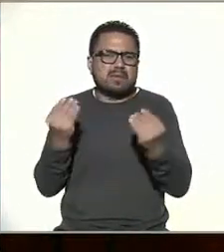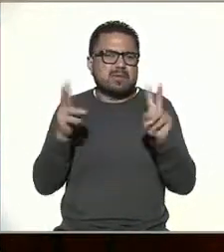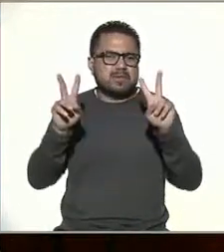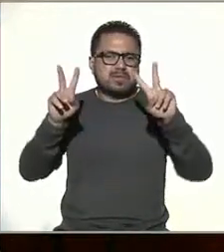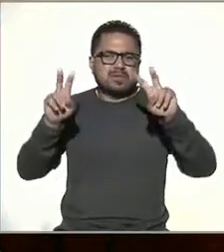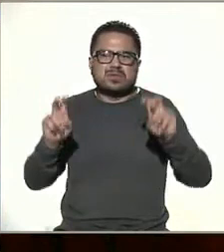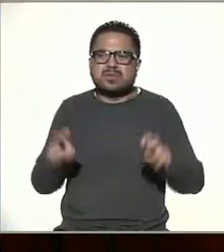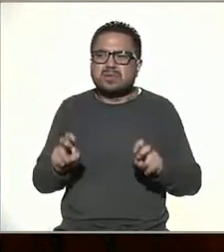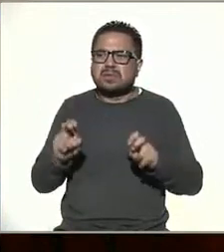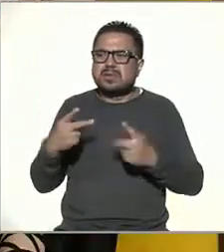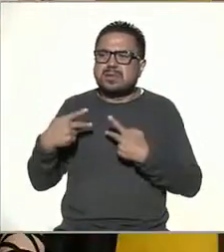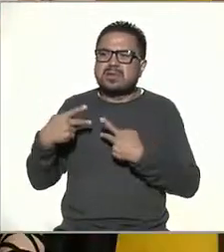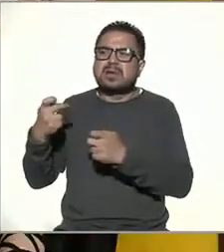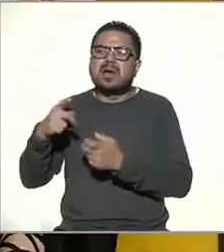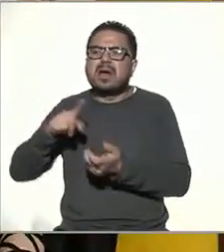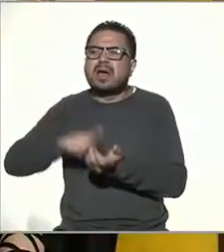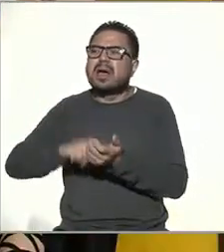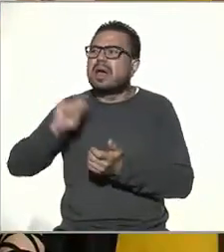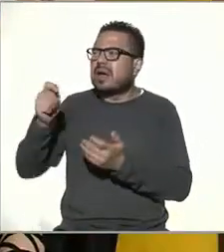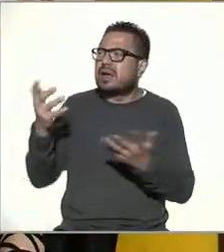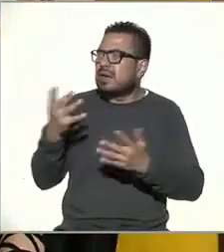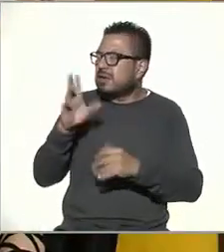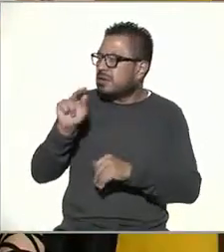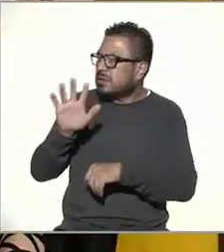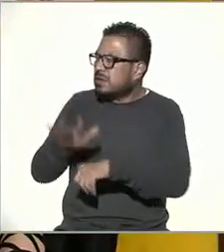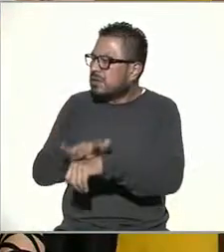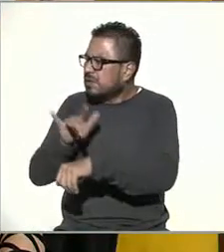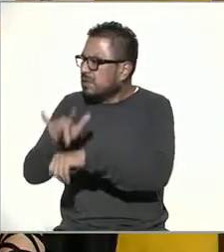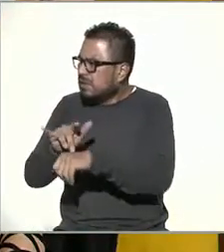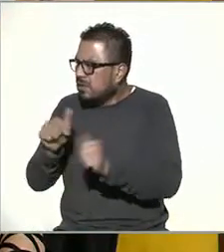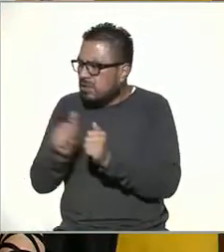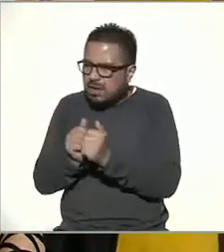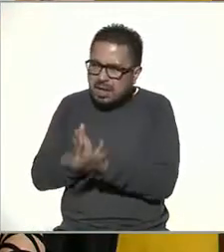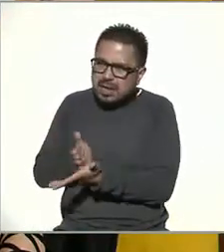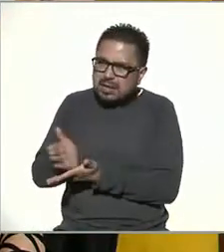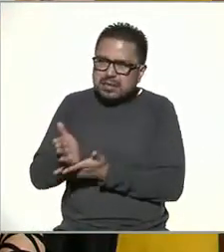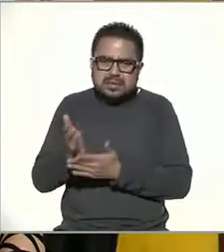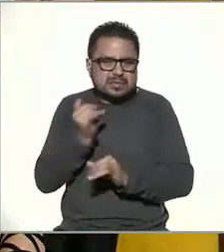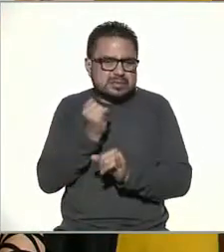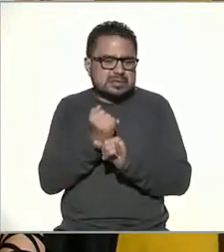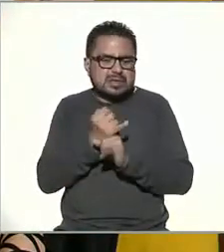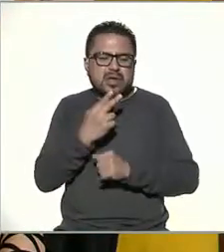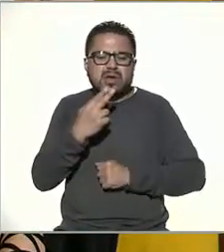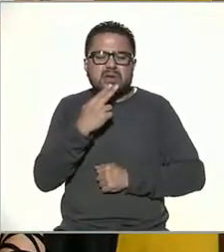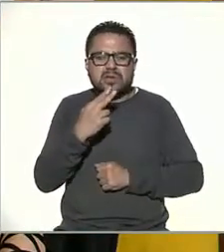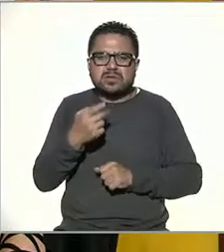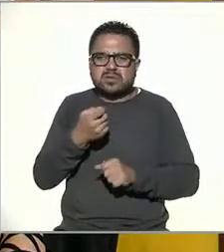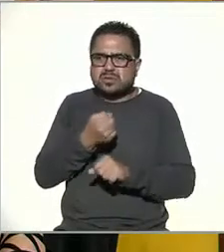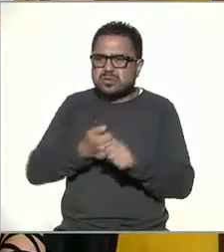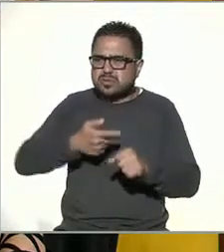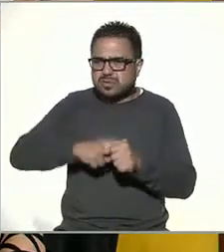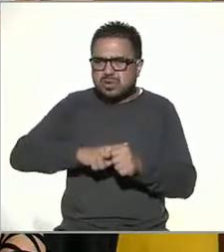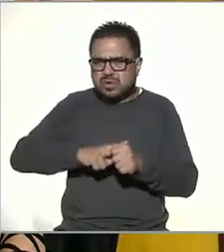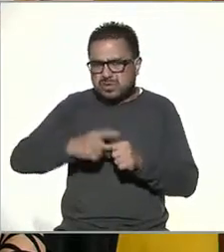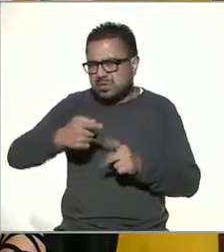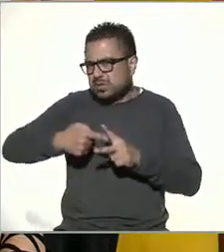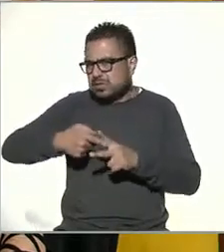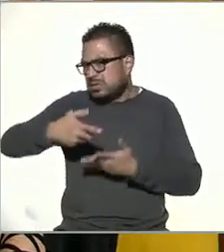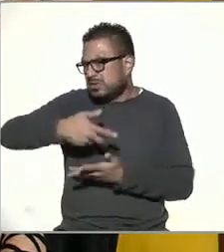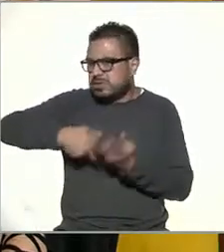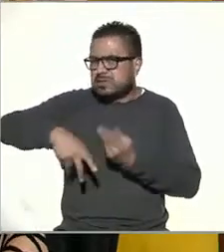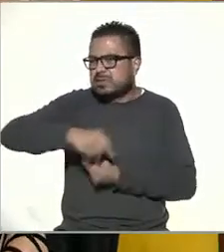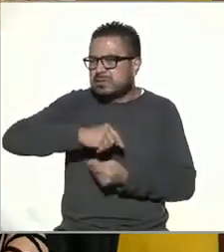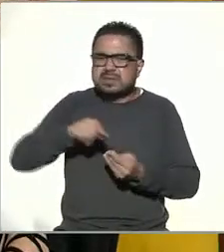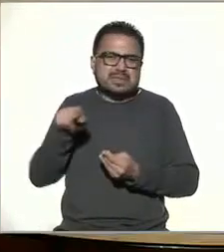perdona por lo que voy a hacer pero no quiero dejar de tocar el tema de puntos de acceso a internet en función del nivel socioeconómico porque eso vimos que es algo que